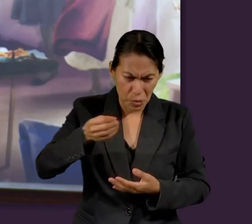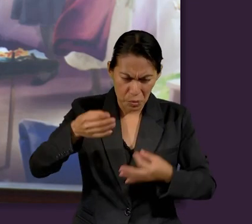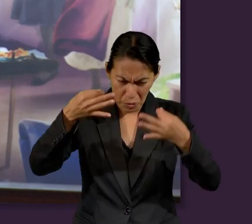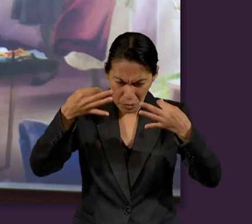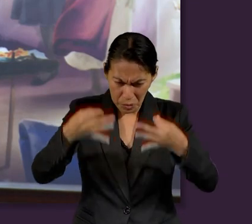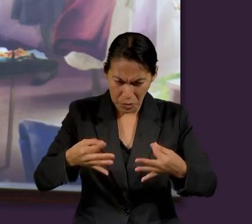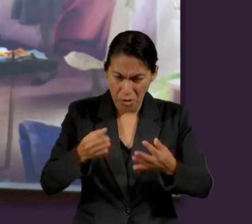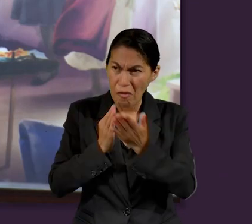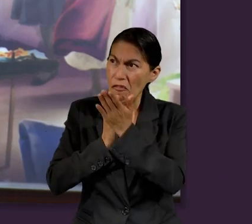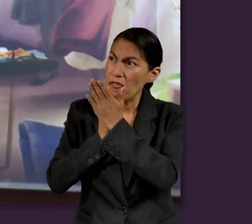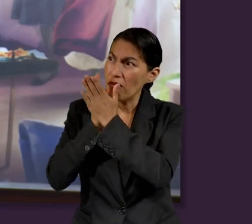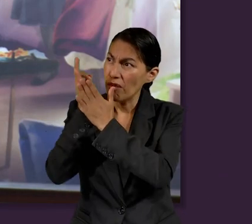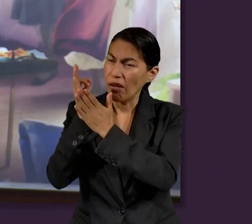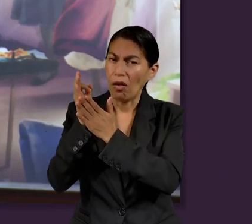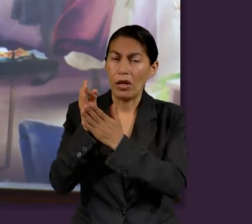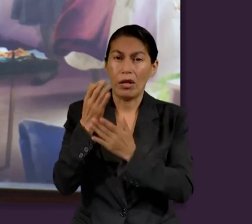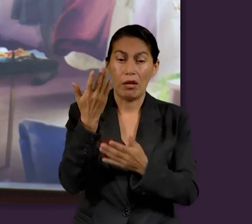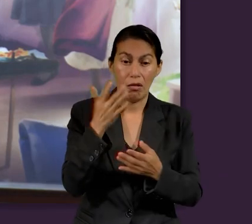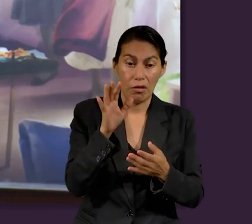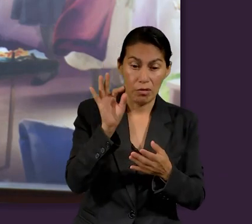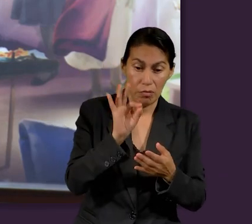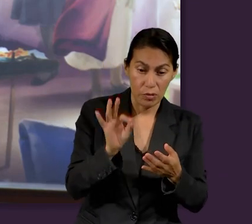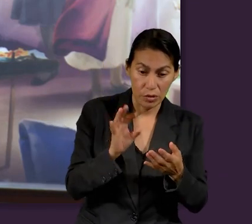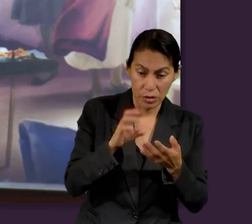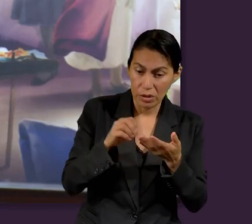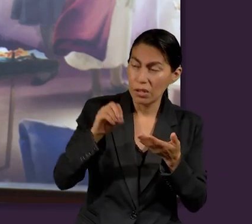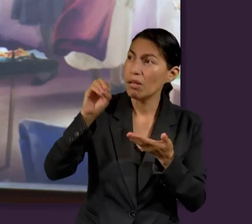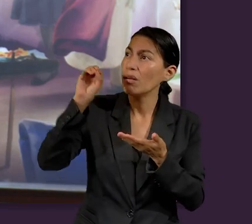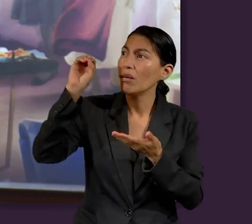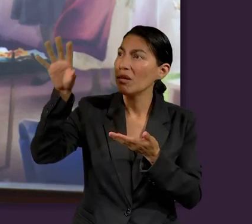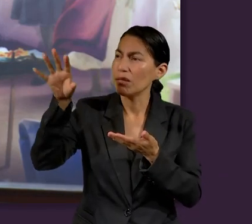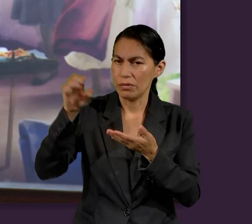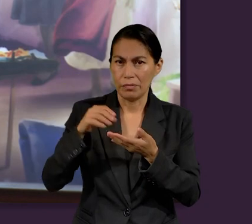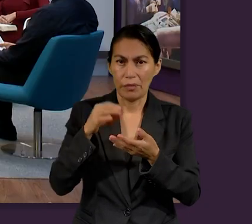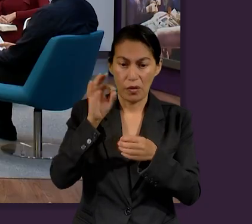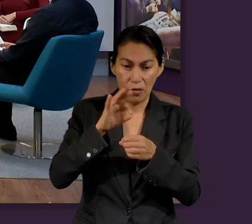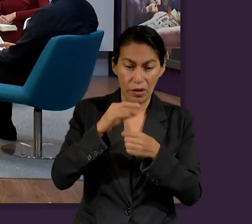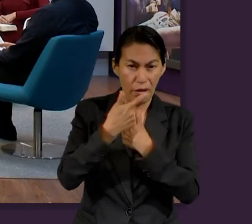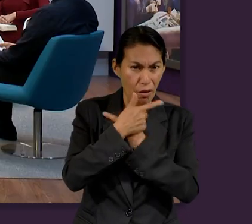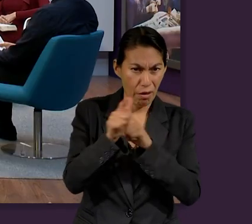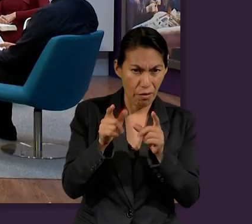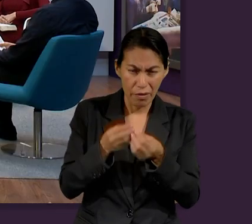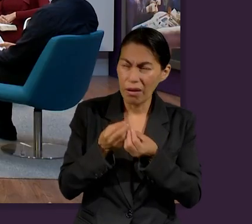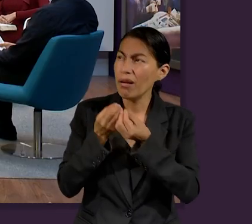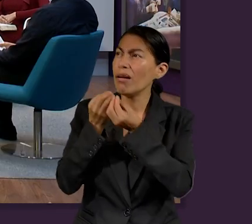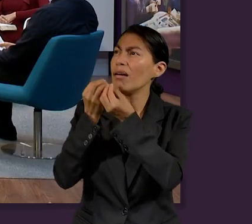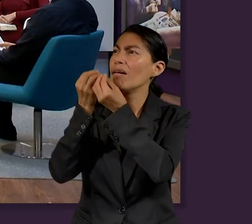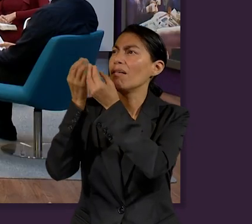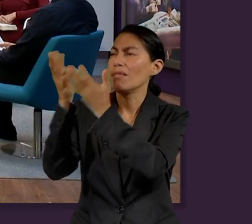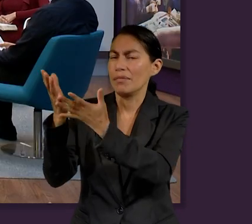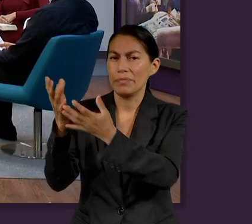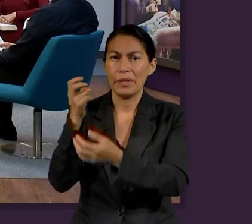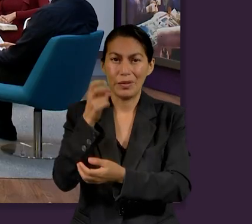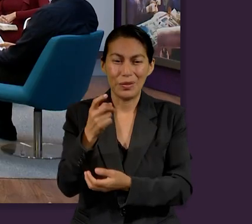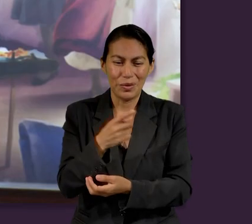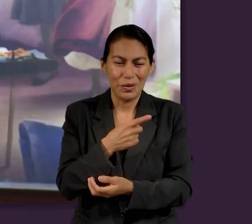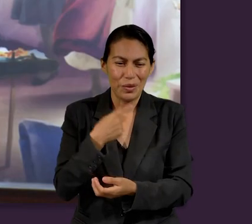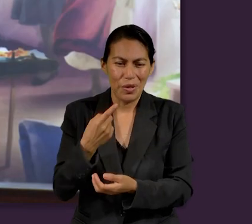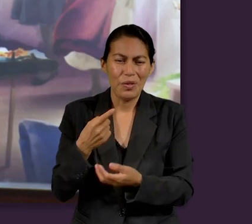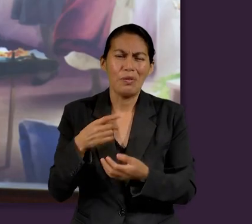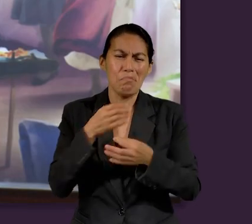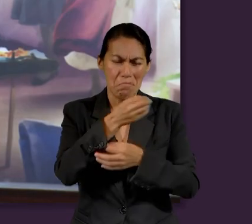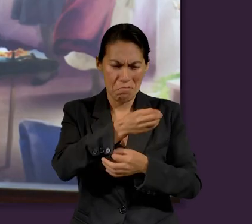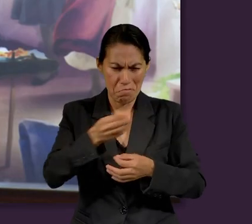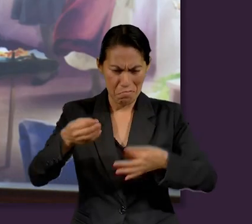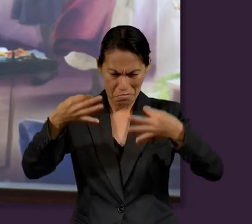y fieles, sobre todo devolver lo que le corresponde a la décima parte, que son los diezmos y las ofrendas, para que así de esta manera nosotros